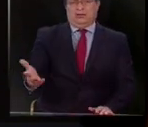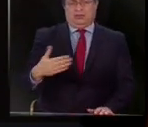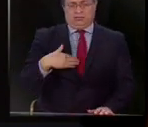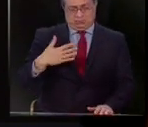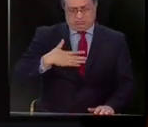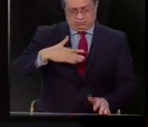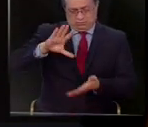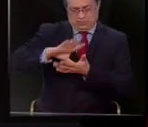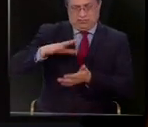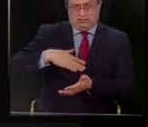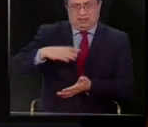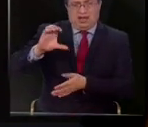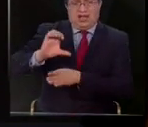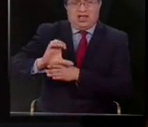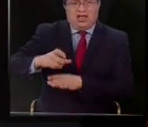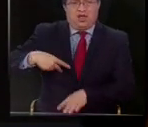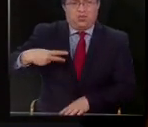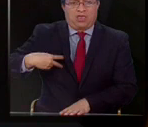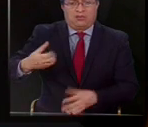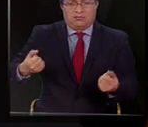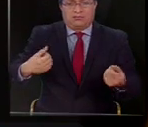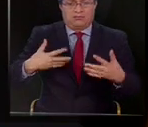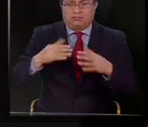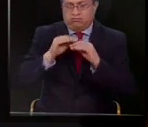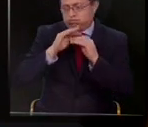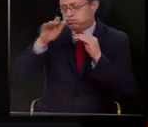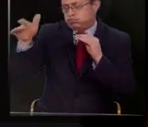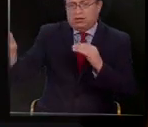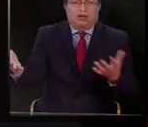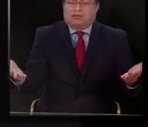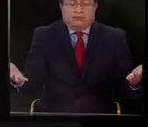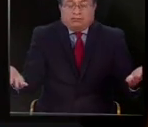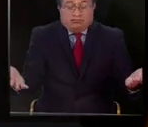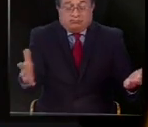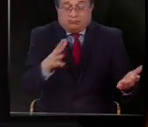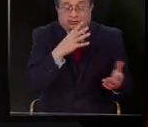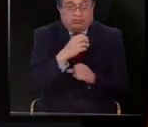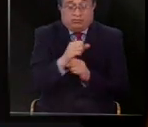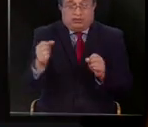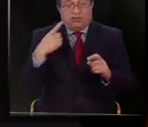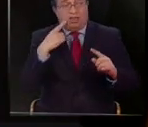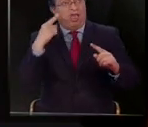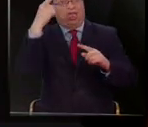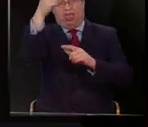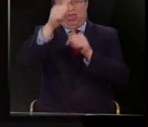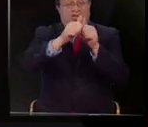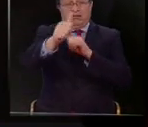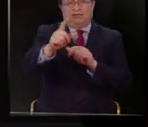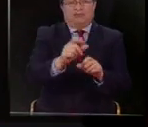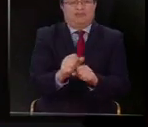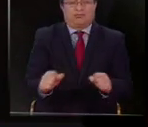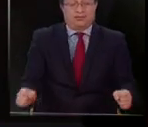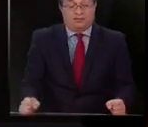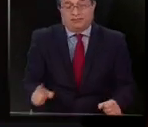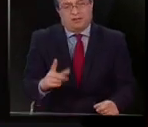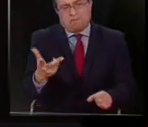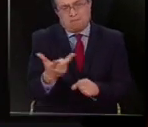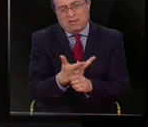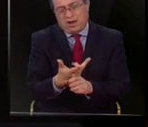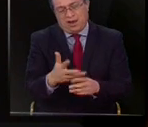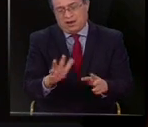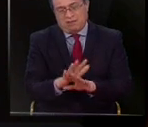decir, bloqueó. No, no se pueden comunicar la gente, ¿no? Entonces eso no está bien.